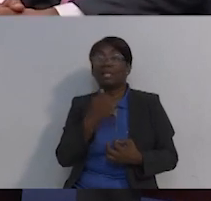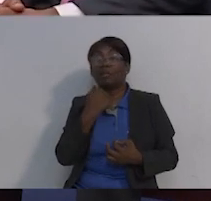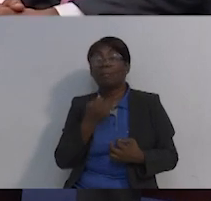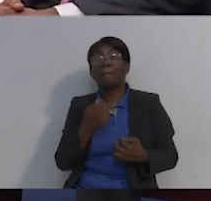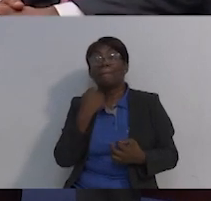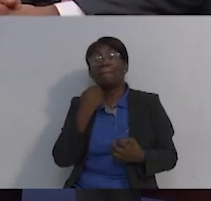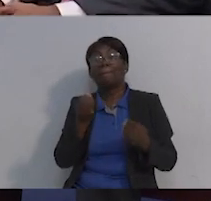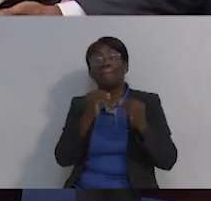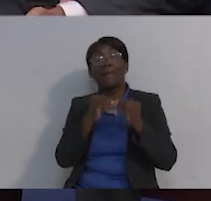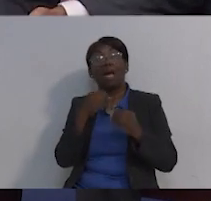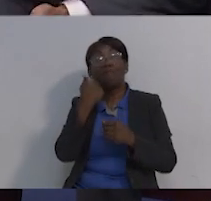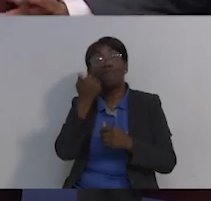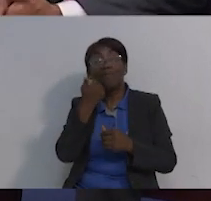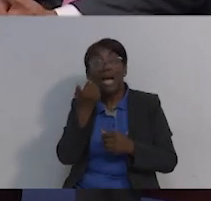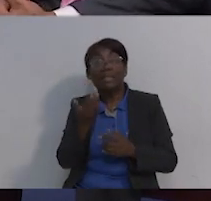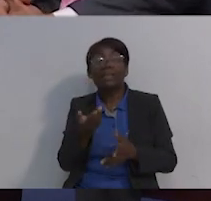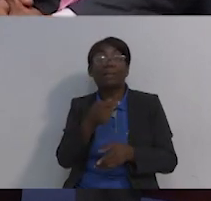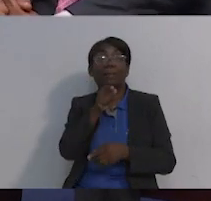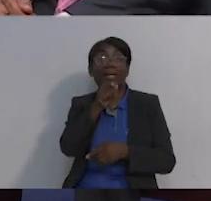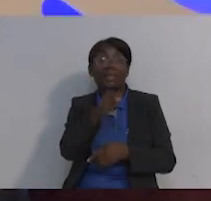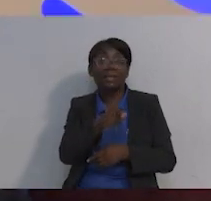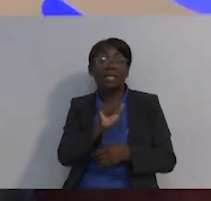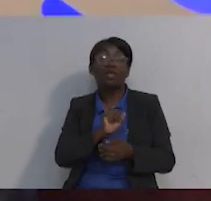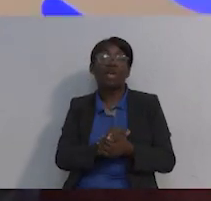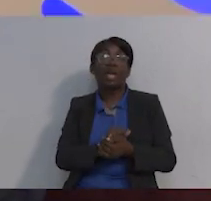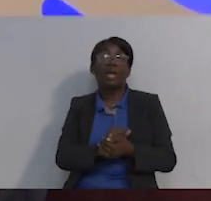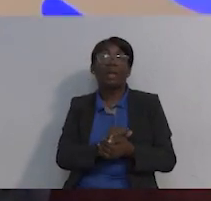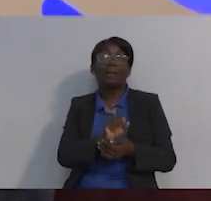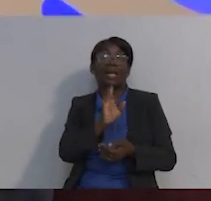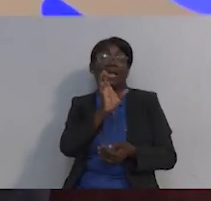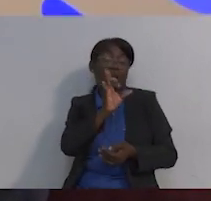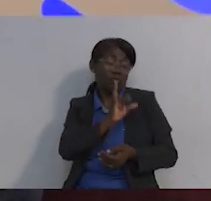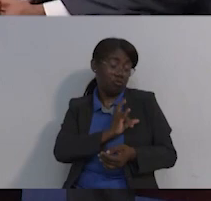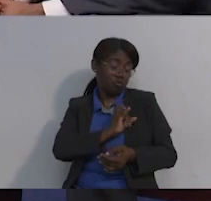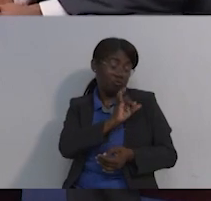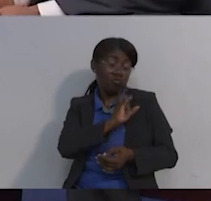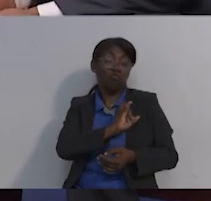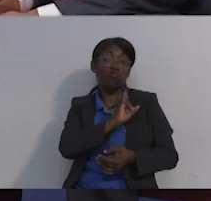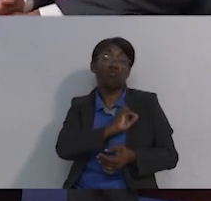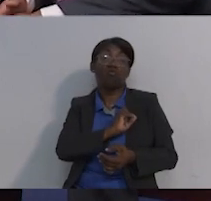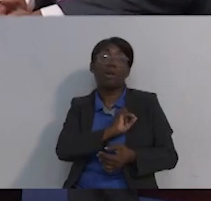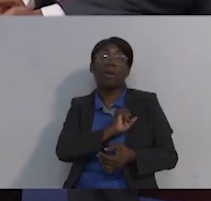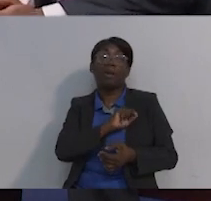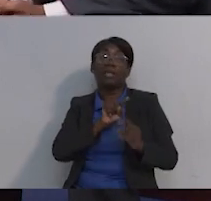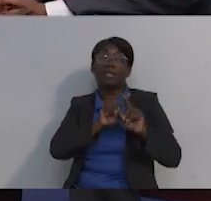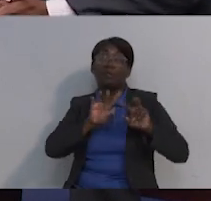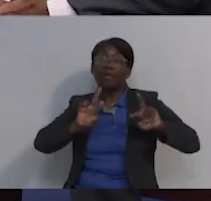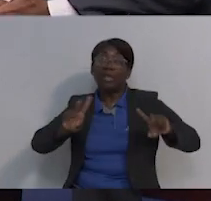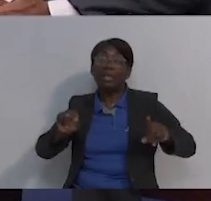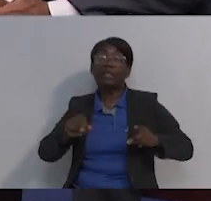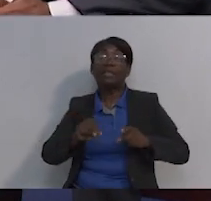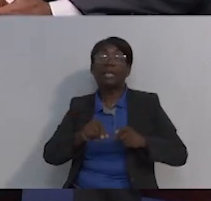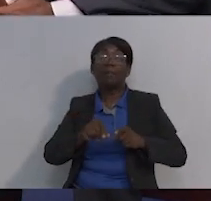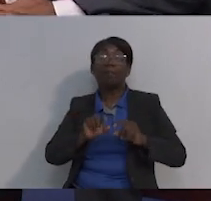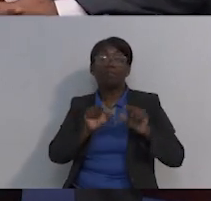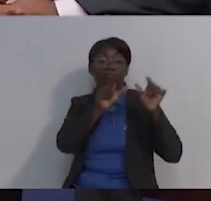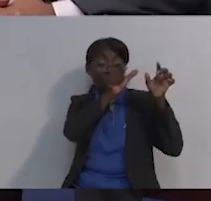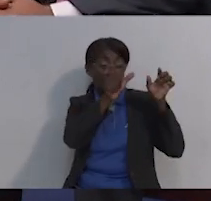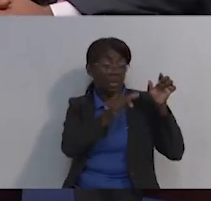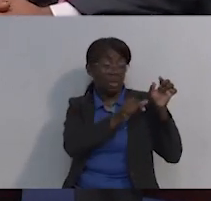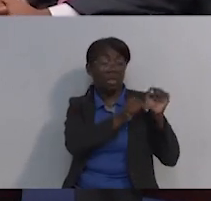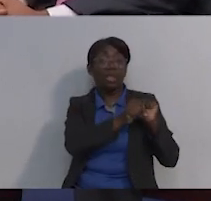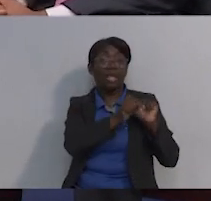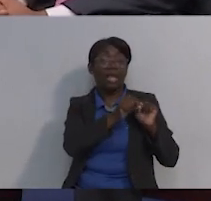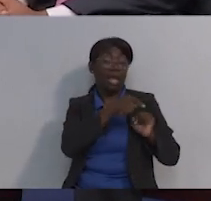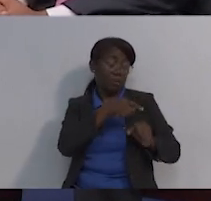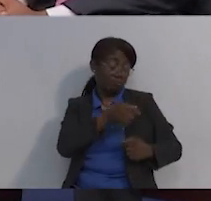de quimioterapia, evitando múltiples funciones en tus venas. Claro. No, y además, si por alguna razón te tienen que poner un antibiótico, te lo pueden poner por